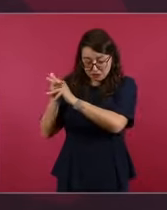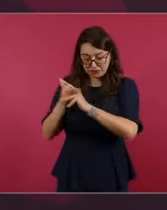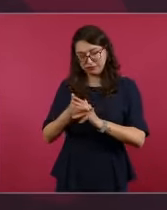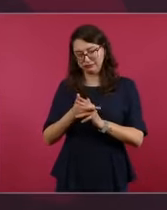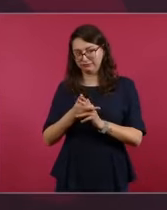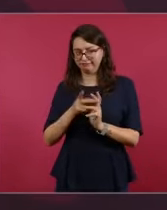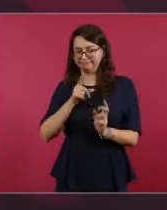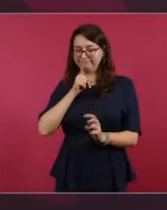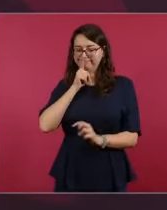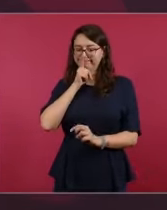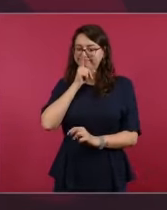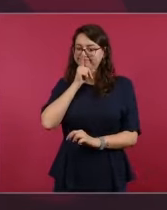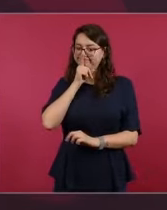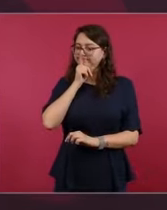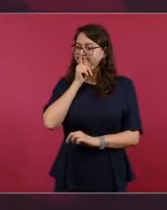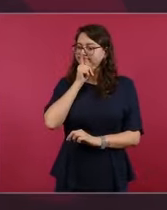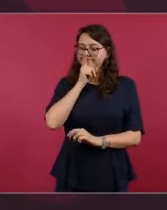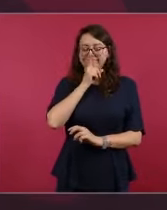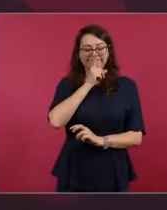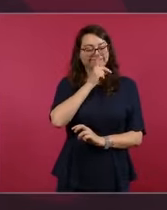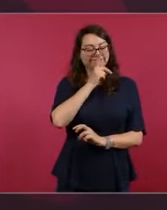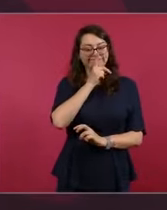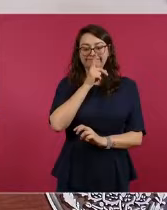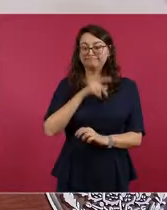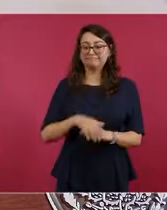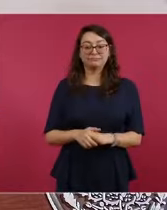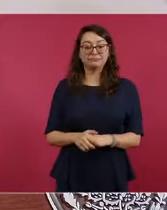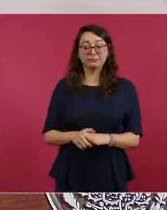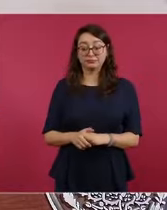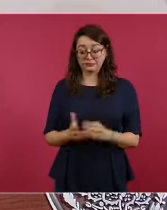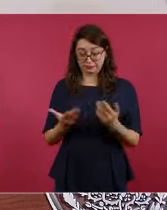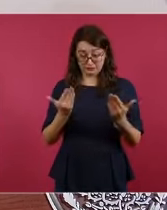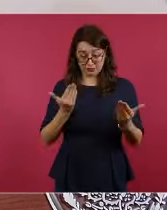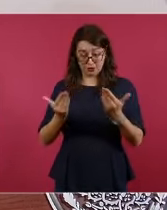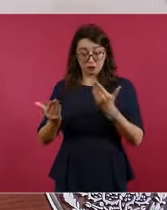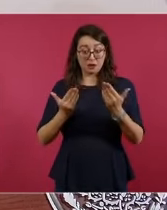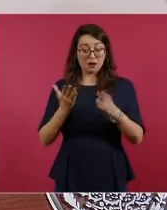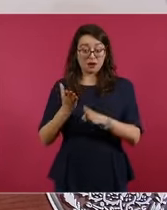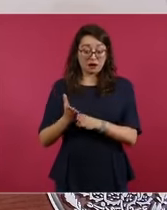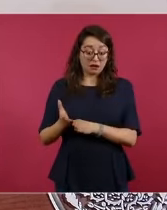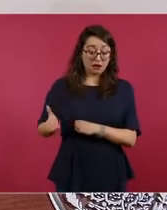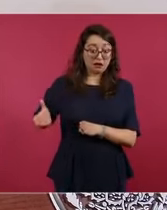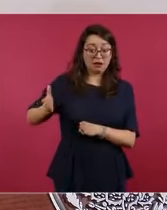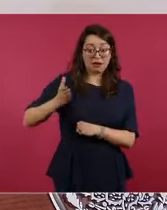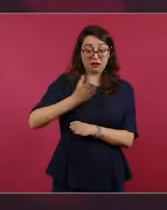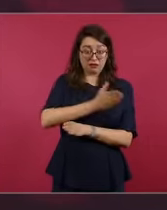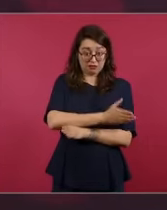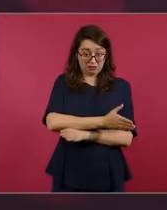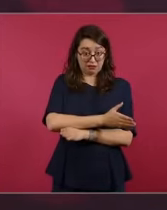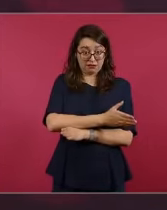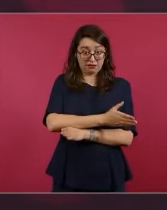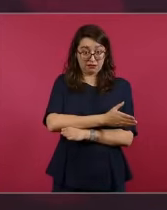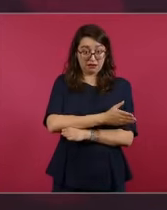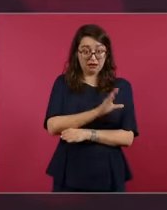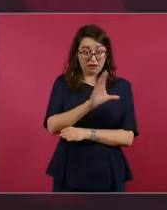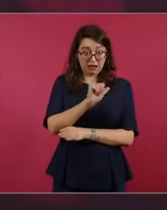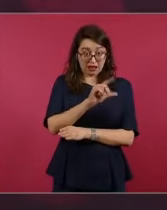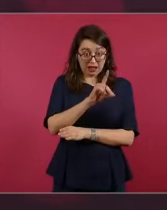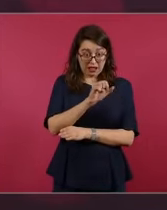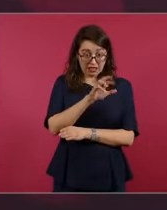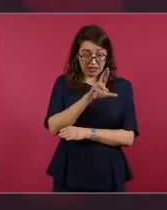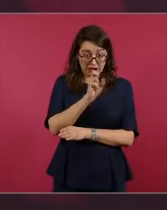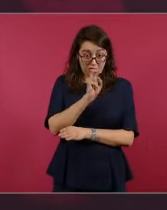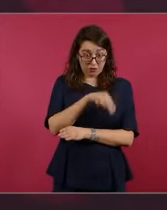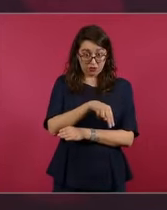pero desde luego que mucho menos que en la época de Calderón,